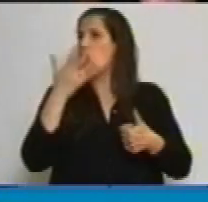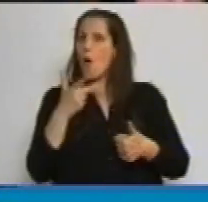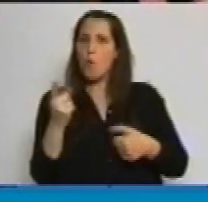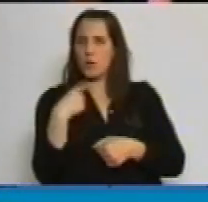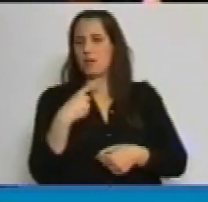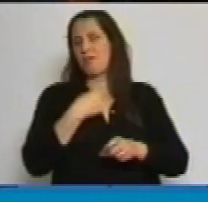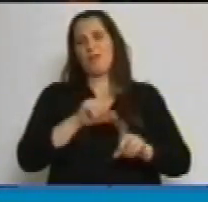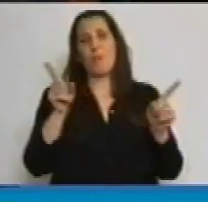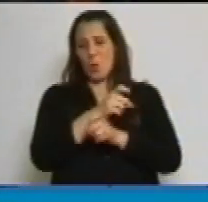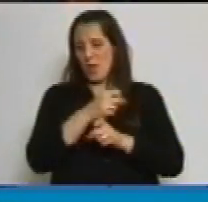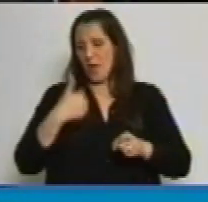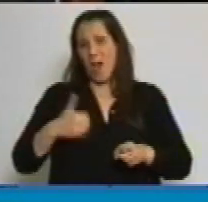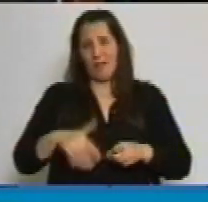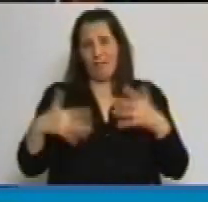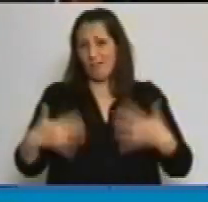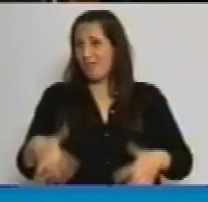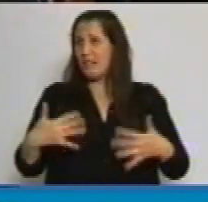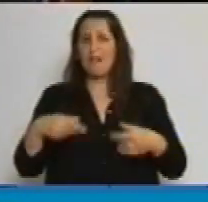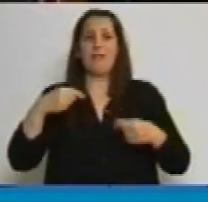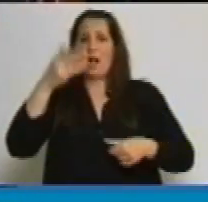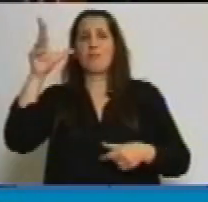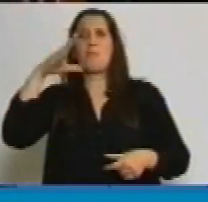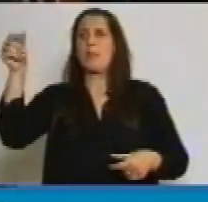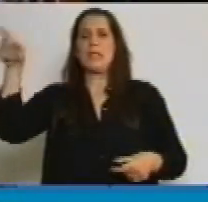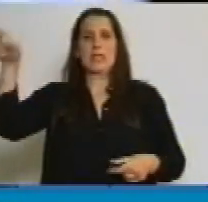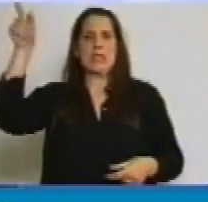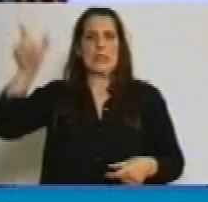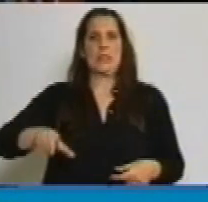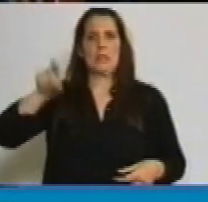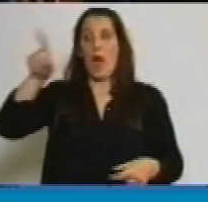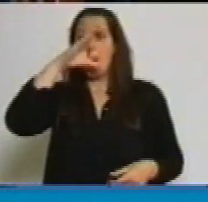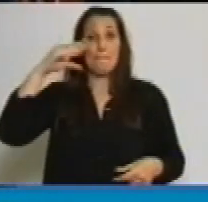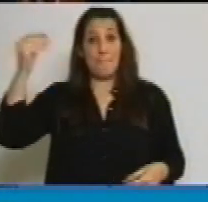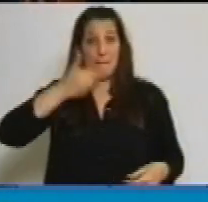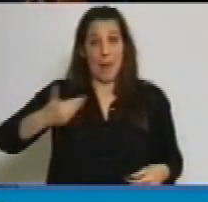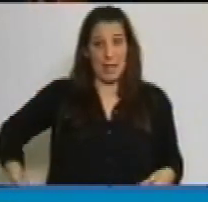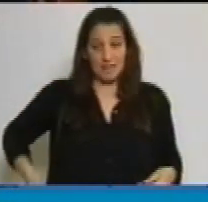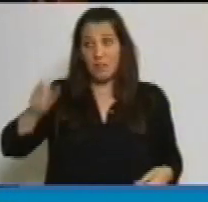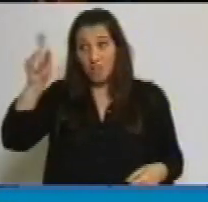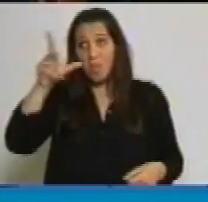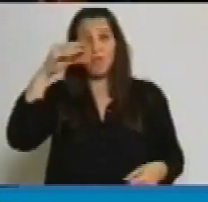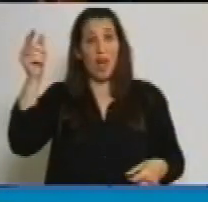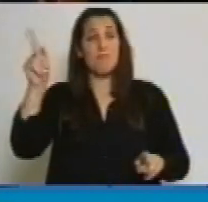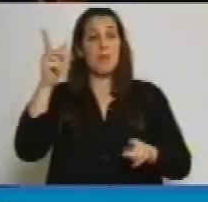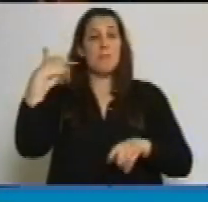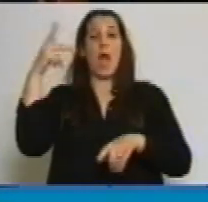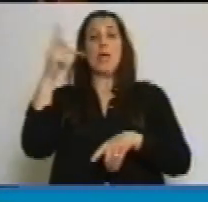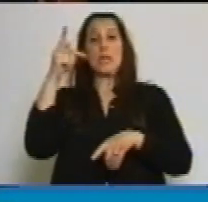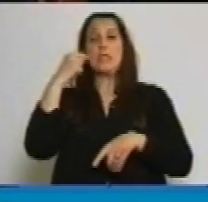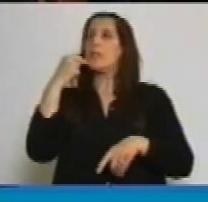Argentina está atravesando un problema, sea la Presidenta de la República. Esa Presidenta a la que Néstor Kirchner